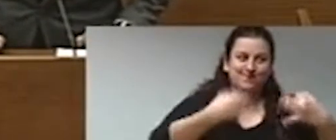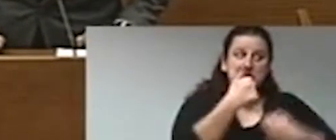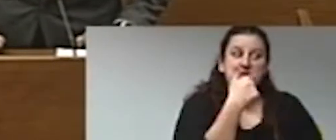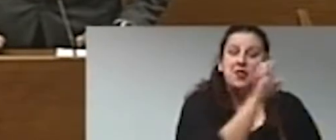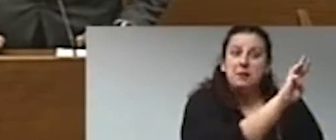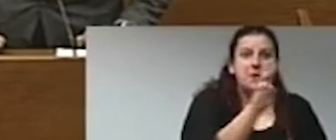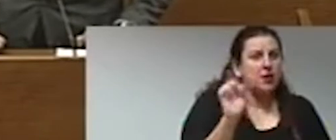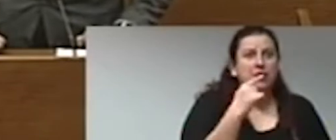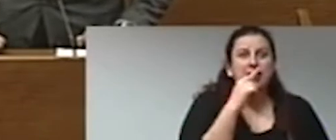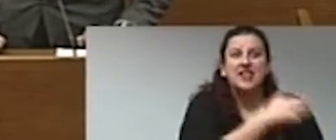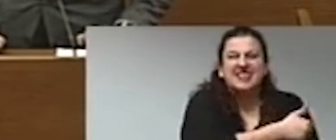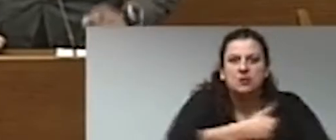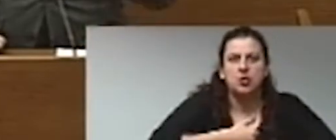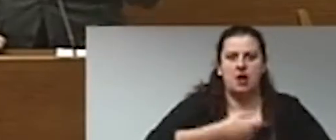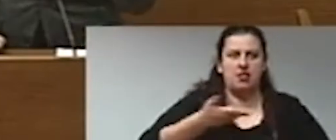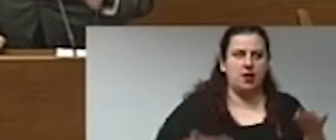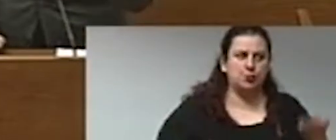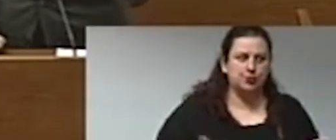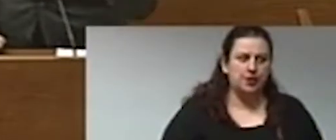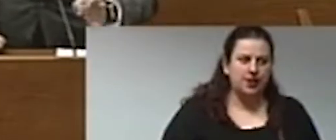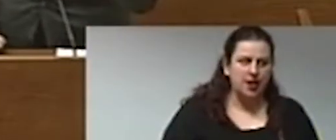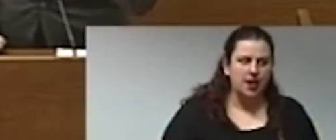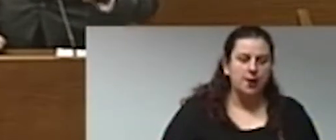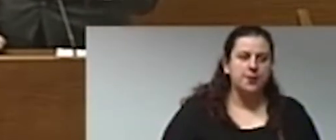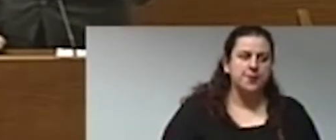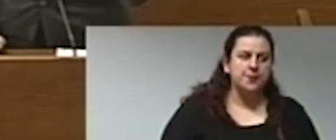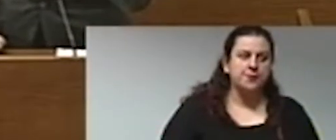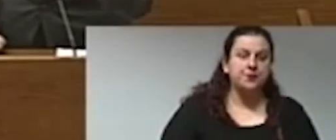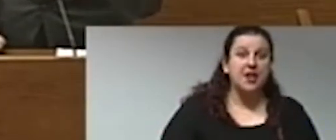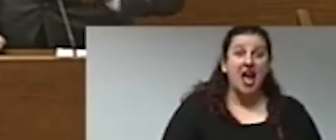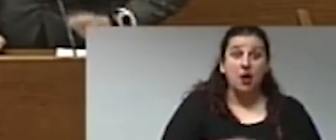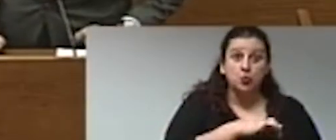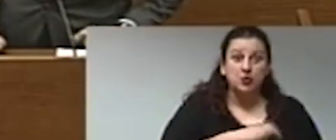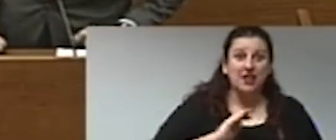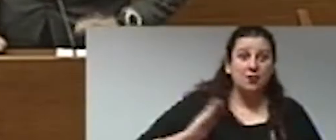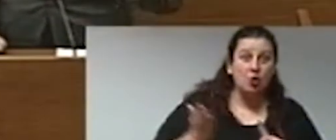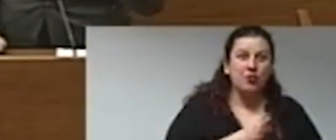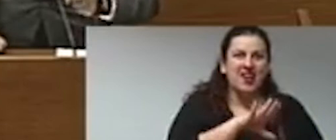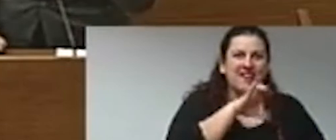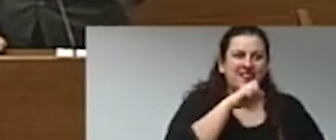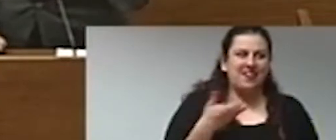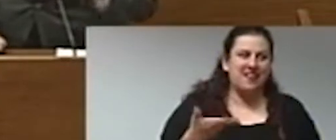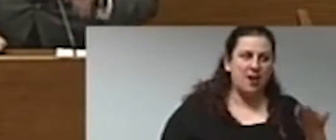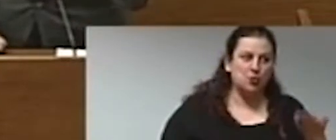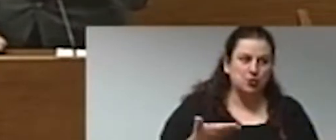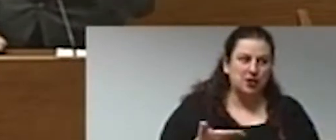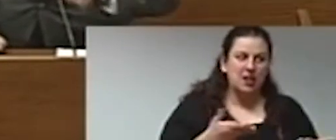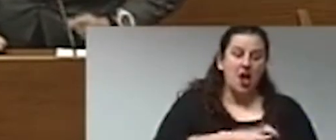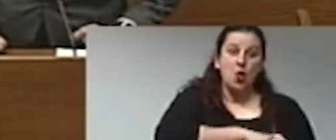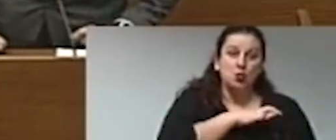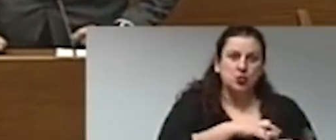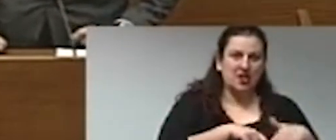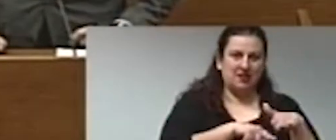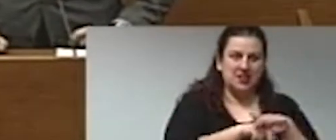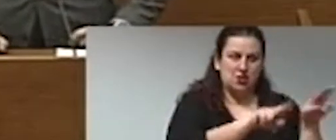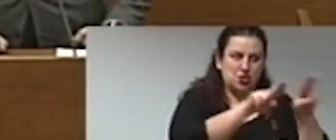dicen los tribunales de justicia. A usted la ha condenado la justicia, señora Barceló. A usted, a su gestión y